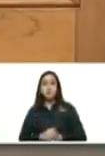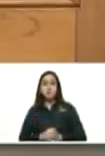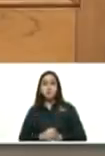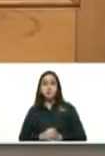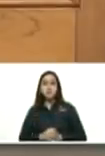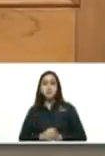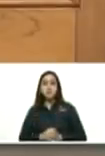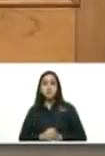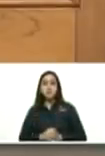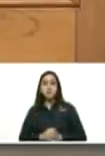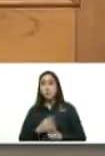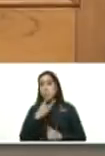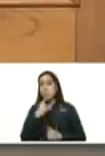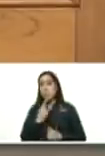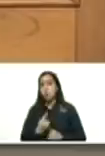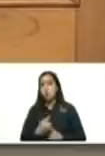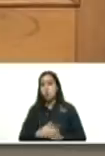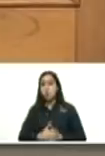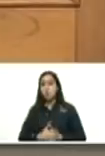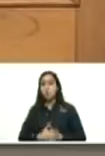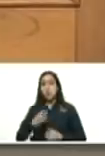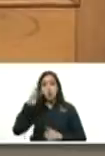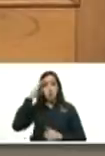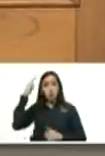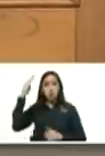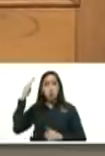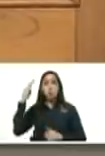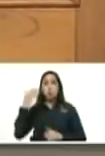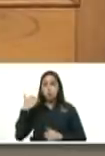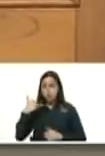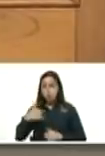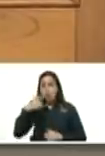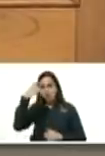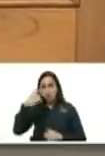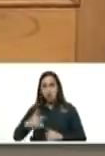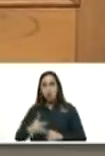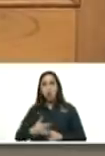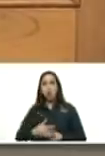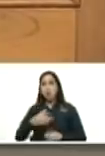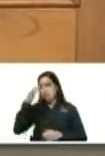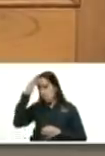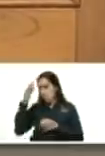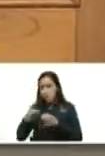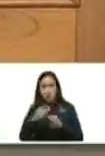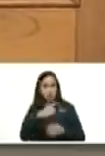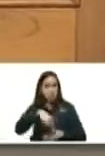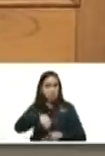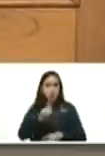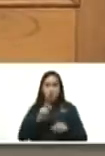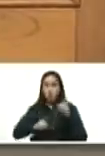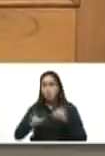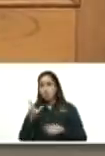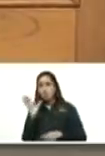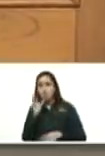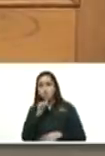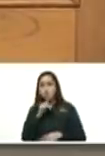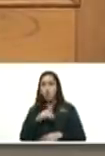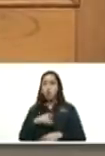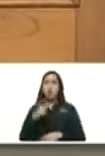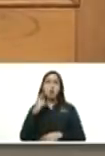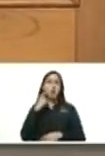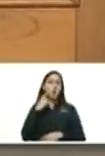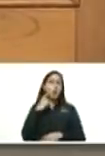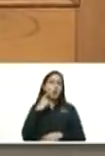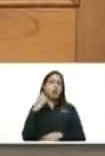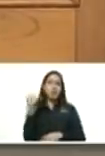mira que yo se los digo Dios existe aunque muchos de ustedes no crean aunque cuando les duele una muela ay